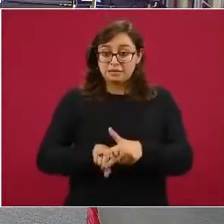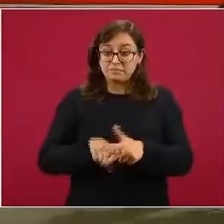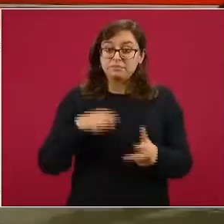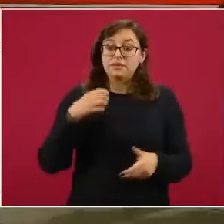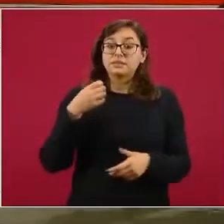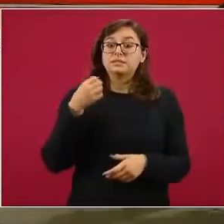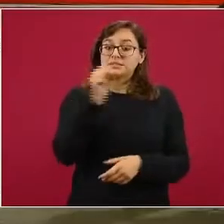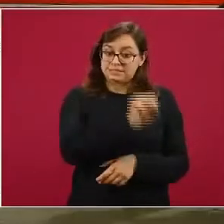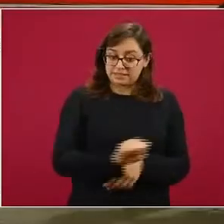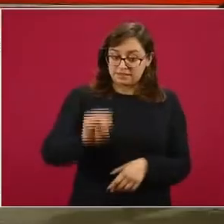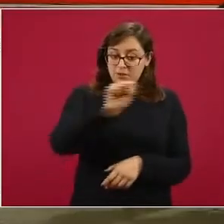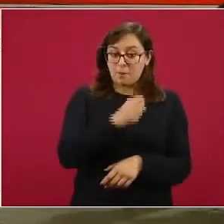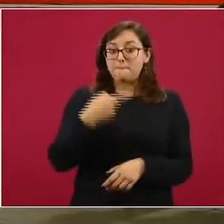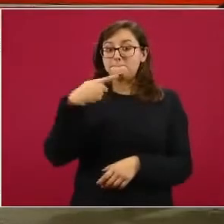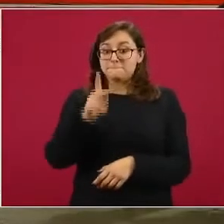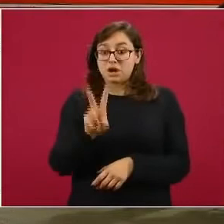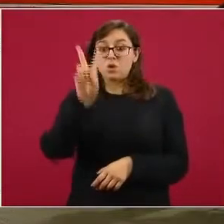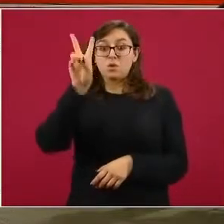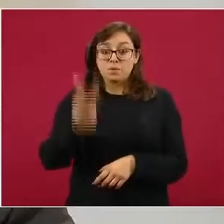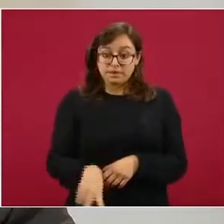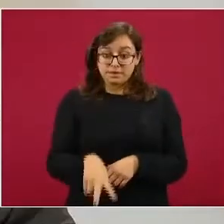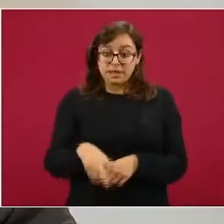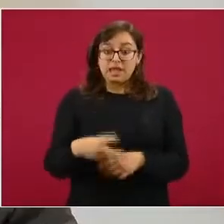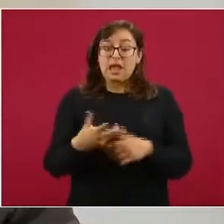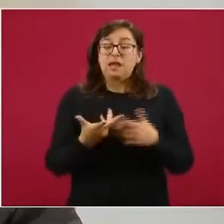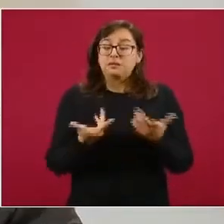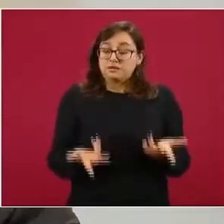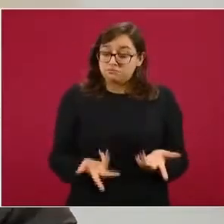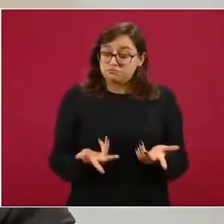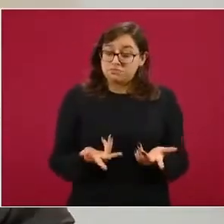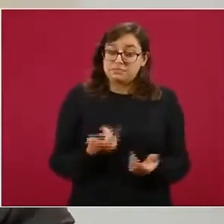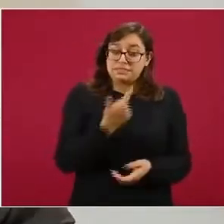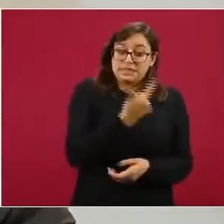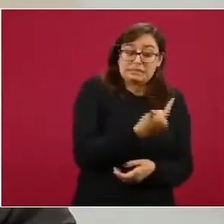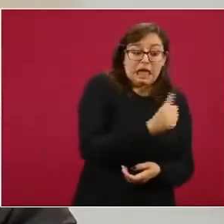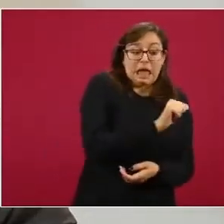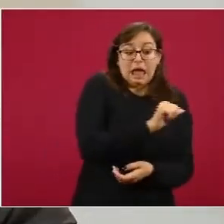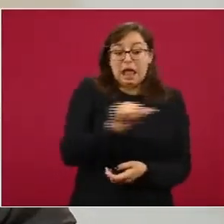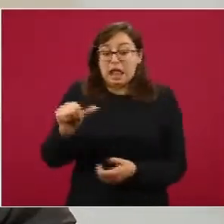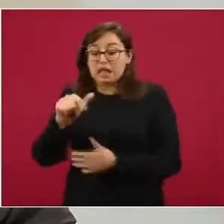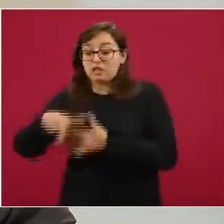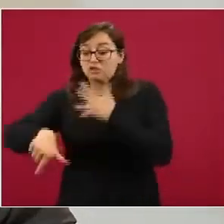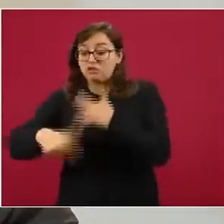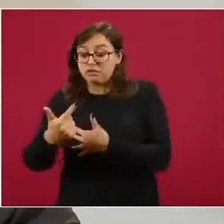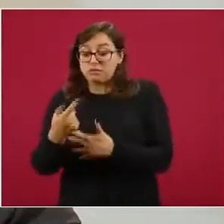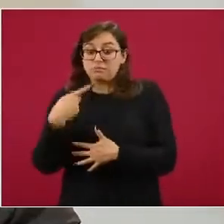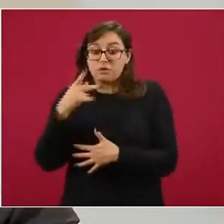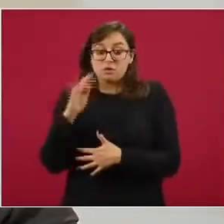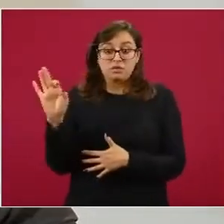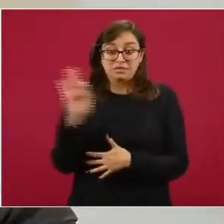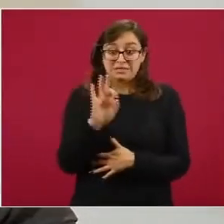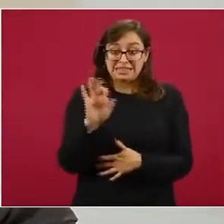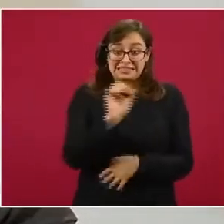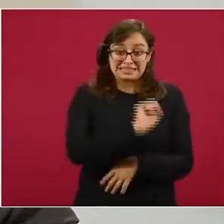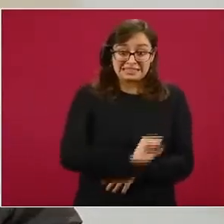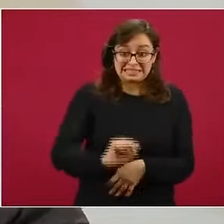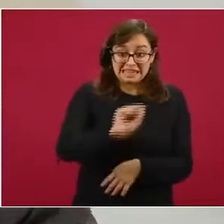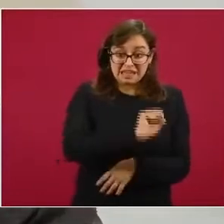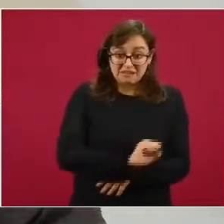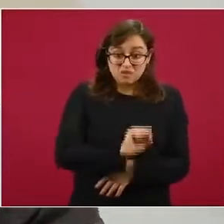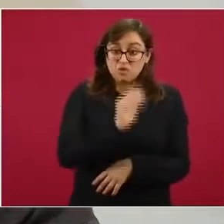hay alguien que le tocó el 12 y por alguna razón, como la que usted refiere, no puede acudir, le